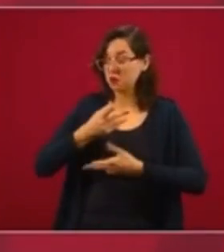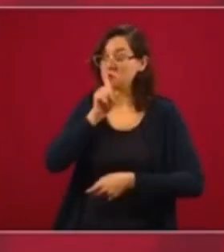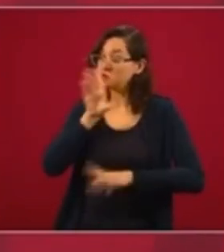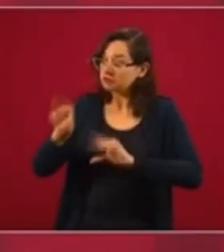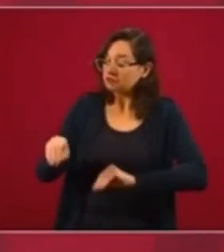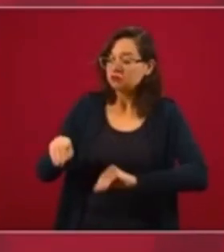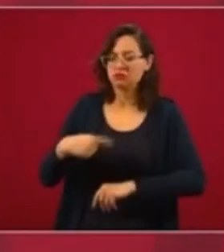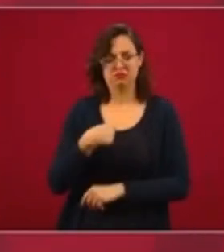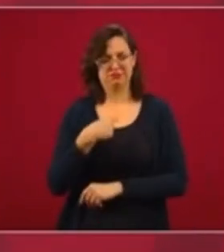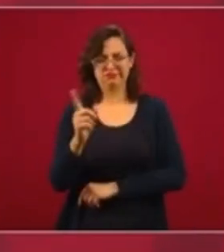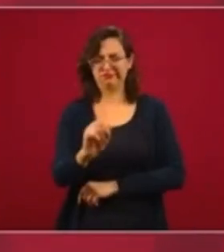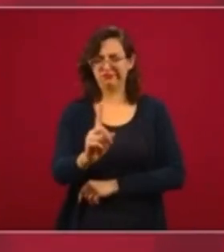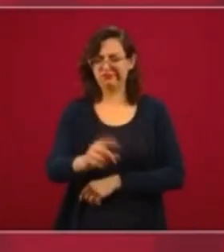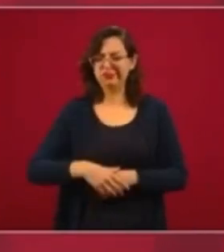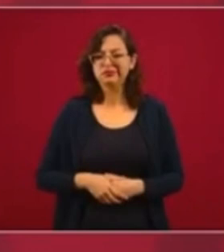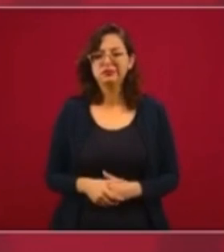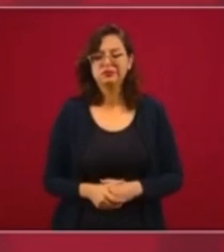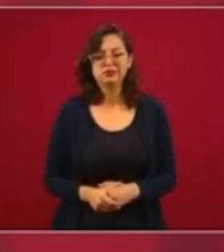libertad